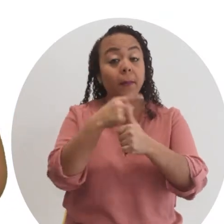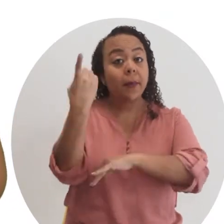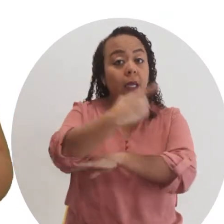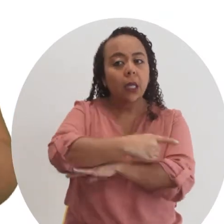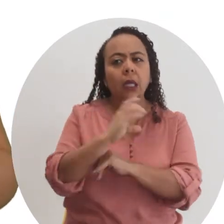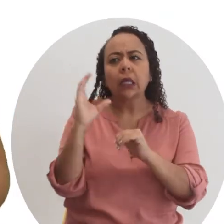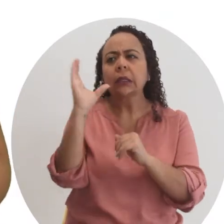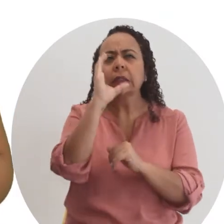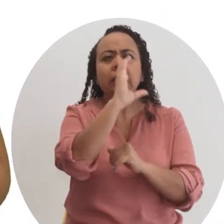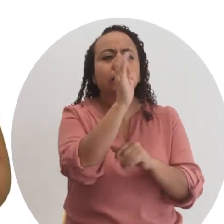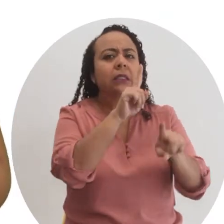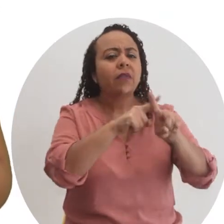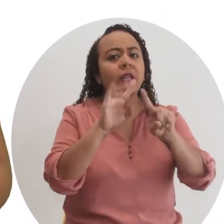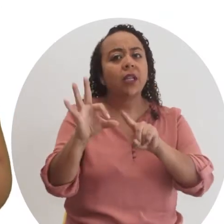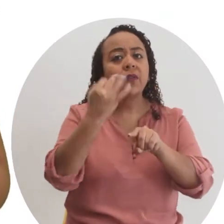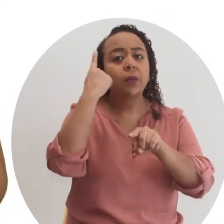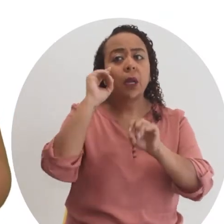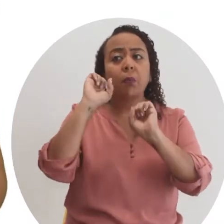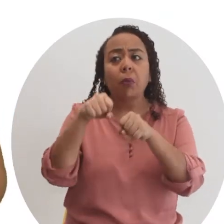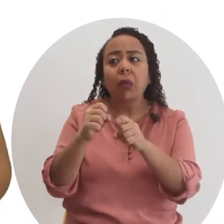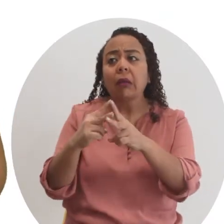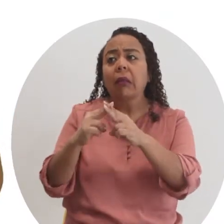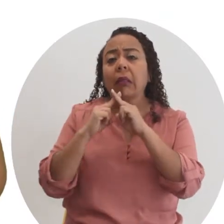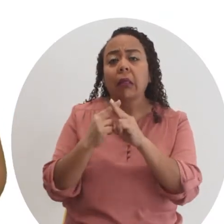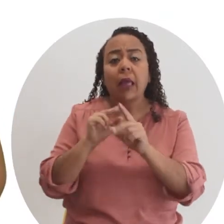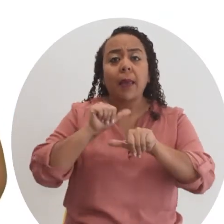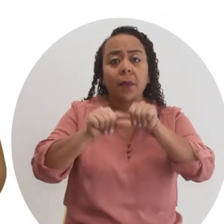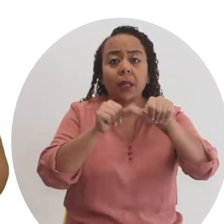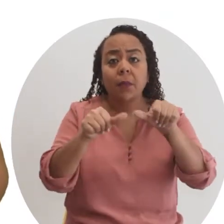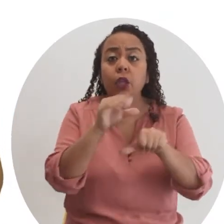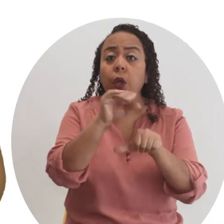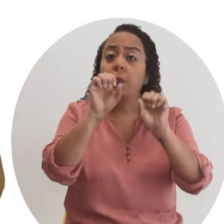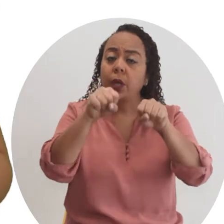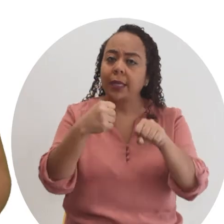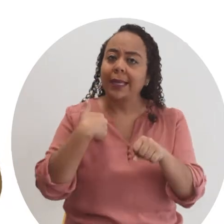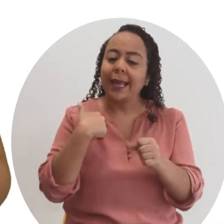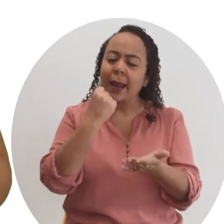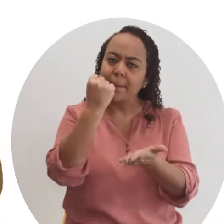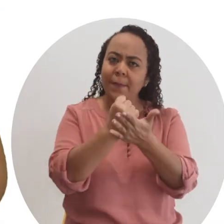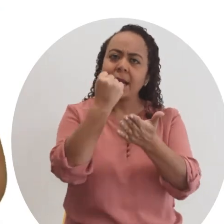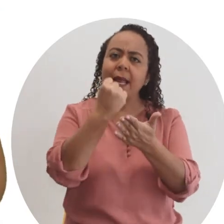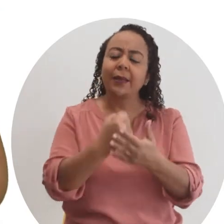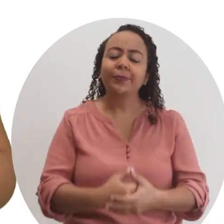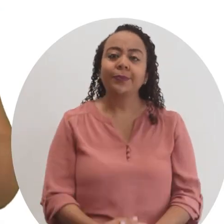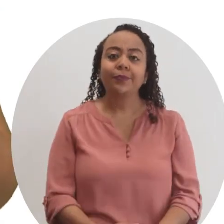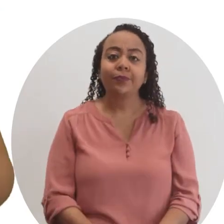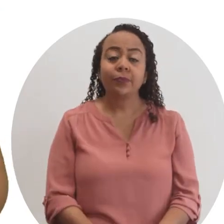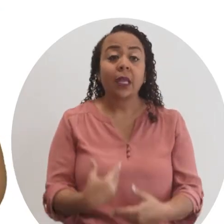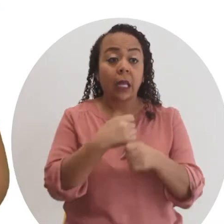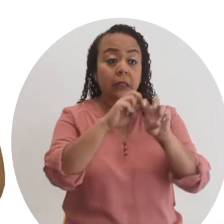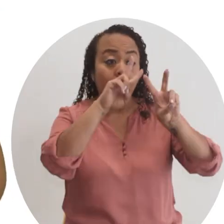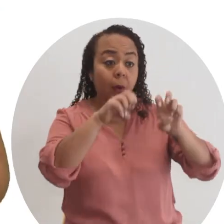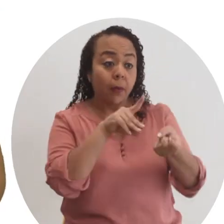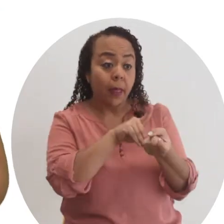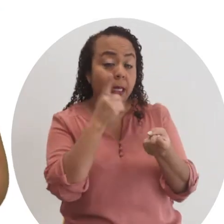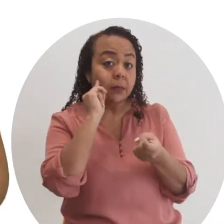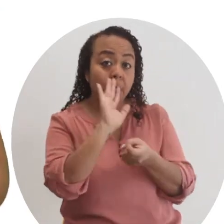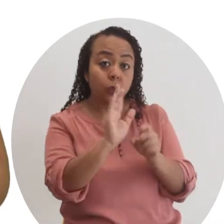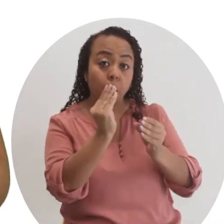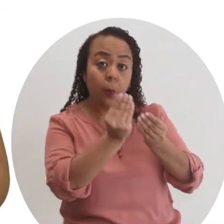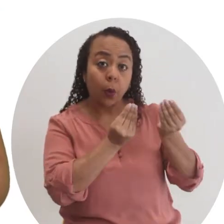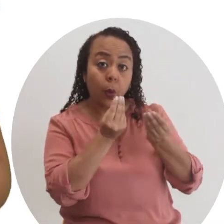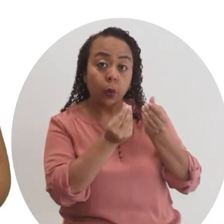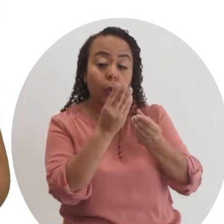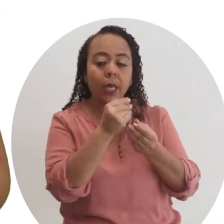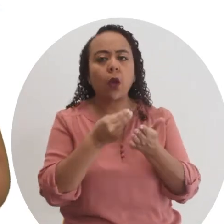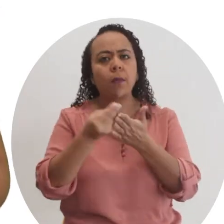primer día ha buscado diferentes formas para financiar su emprendimiento y poder tener una marca registrada, hacer las pruebas médicas para su